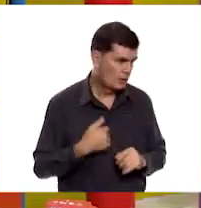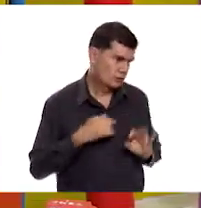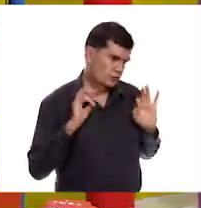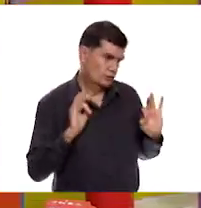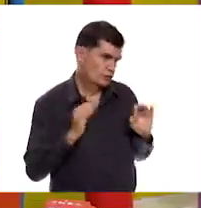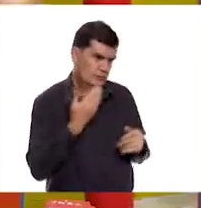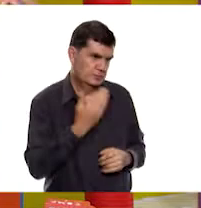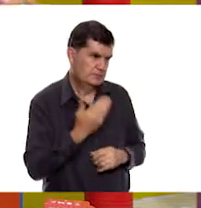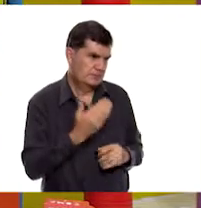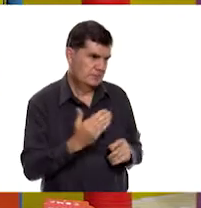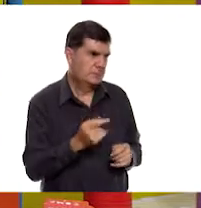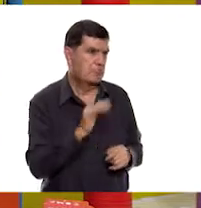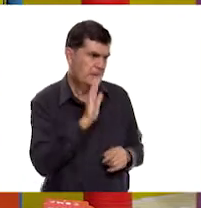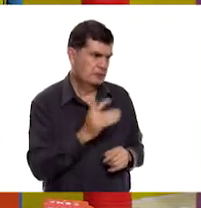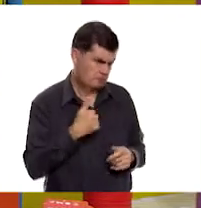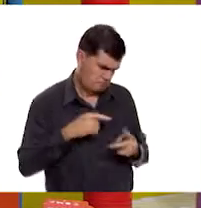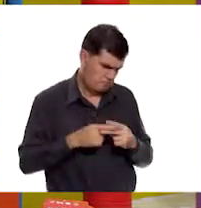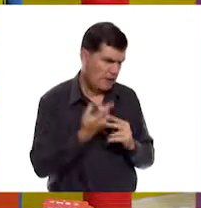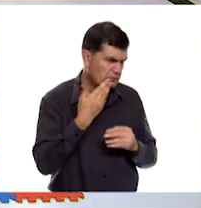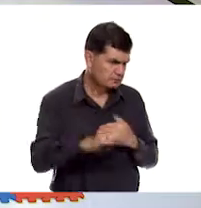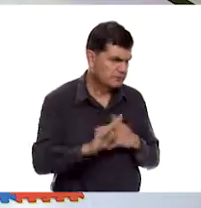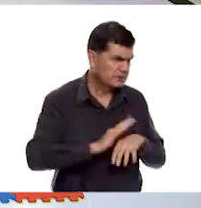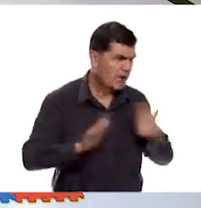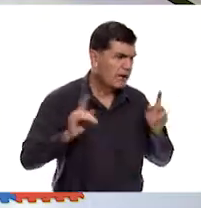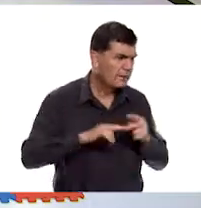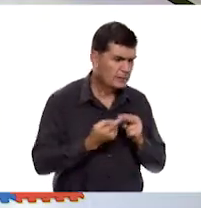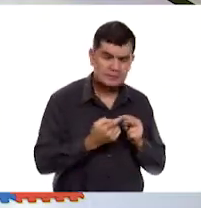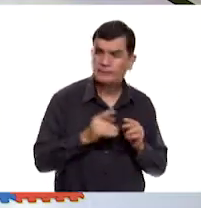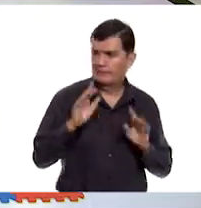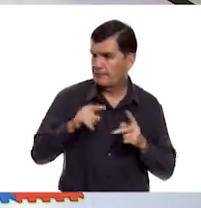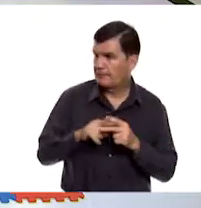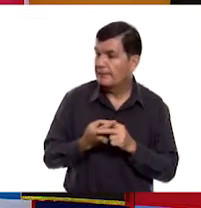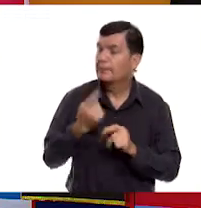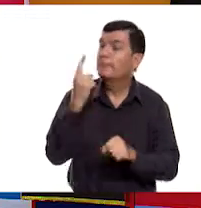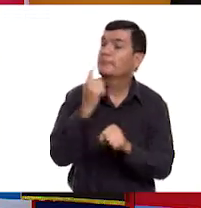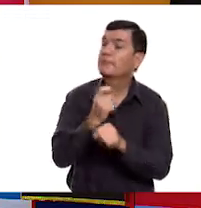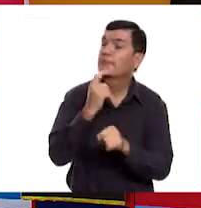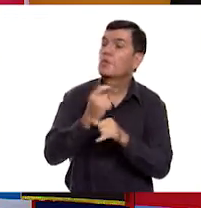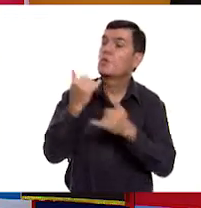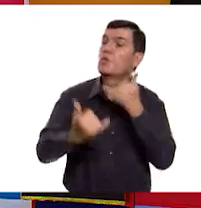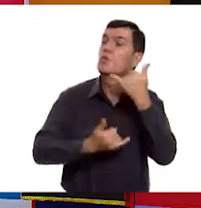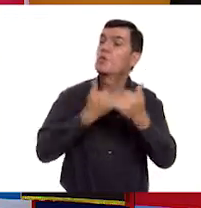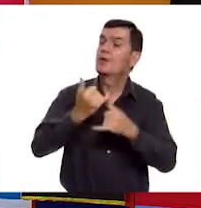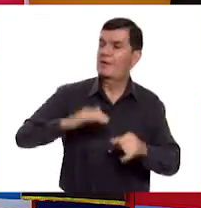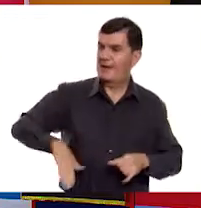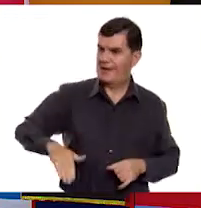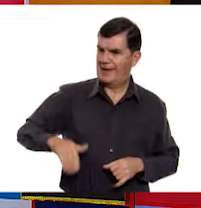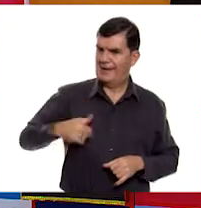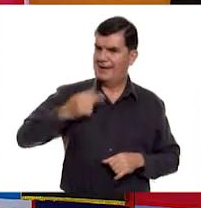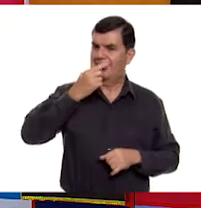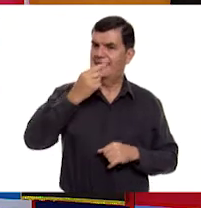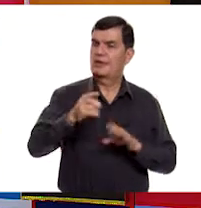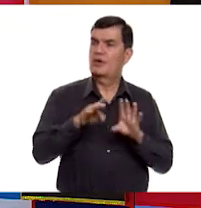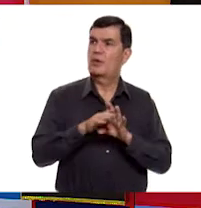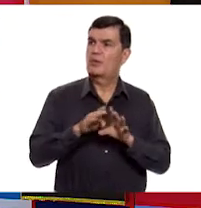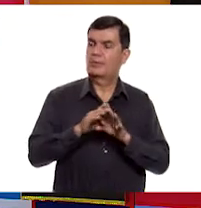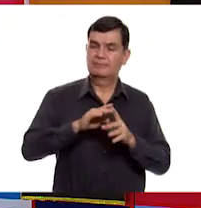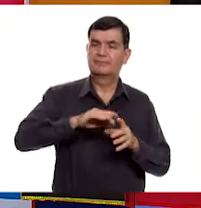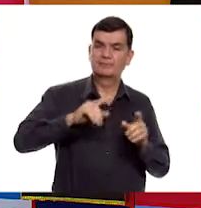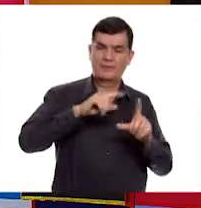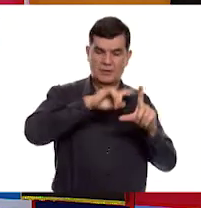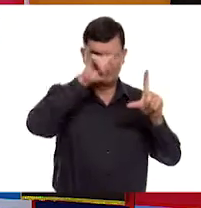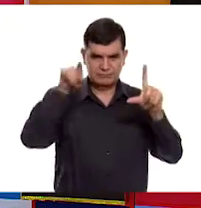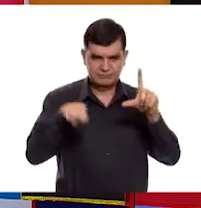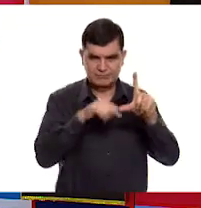listísima! ¿Qué les parece si empezamos? Vamos a empezar. Nuestro primer juego, como les habíamos dicho, es la ruleta